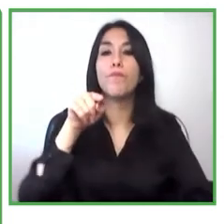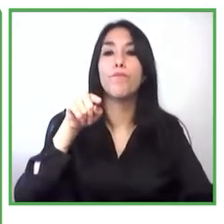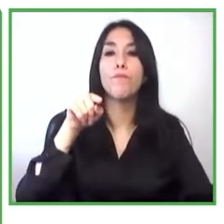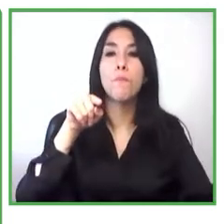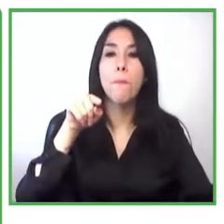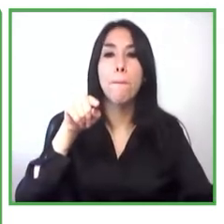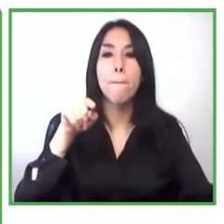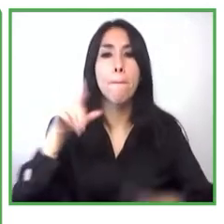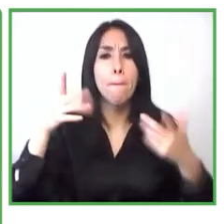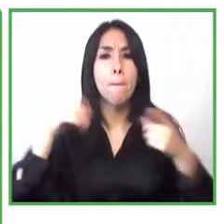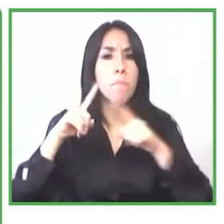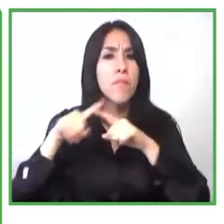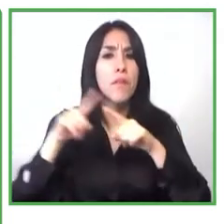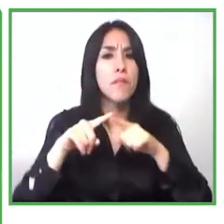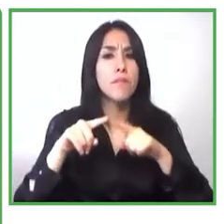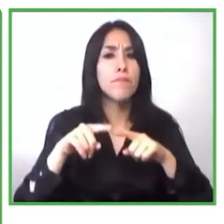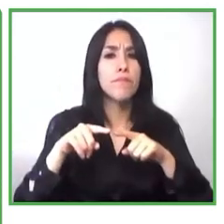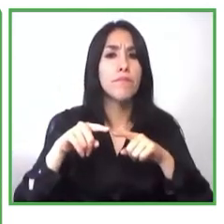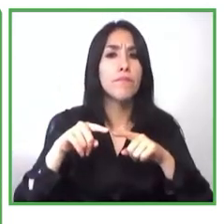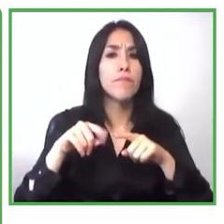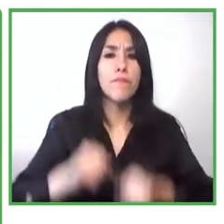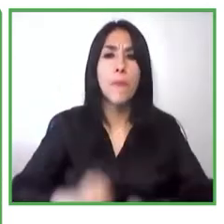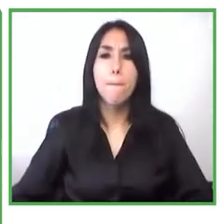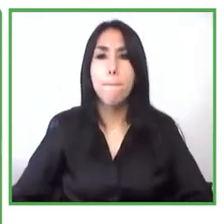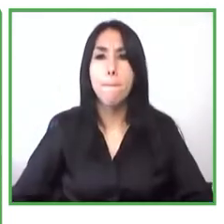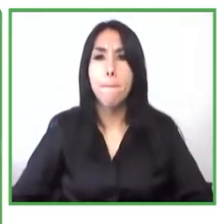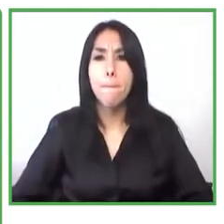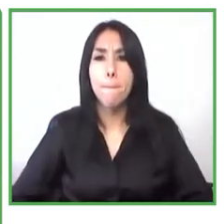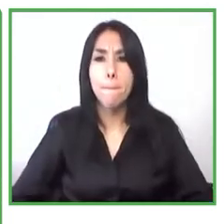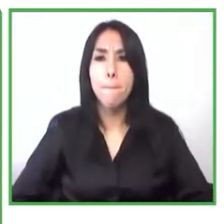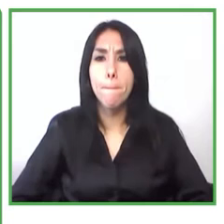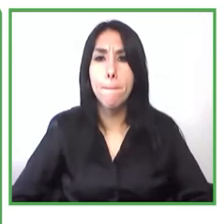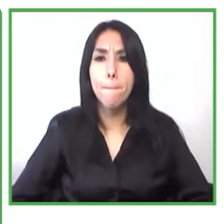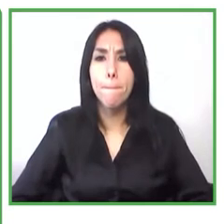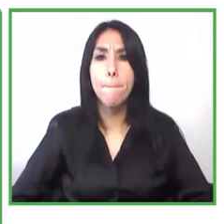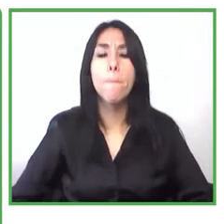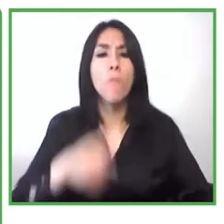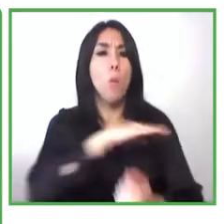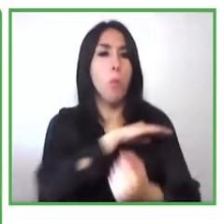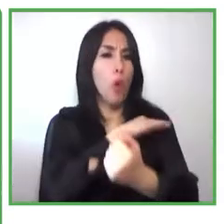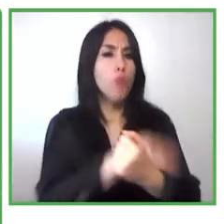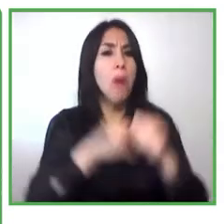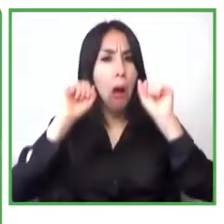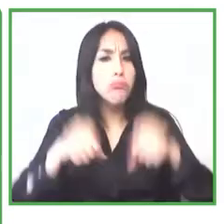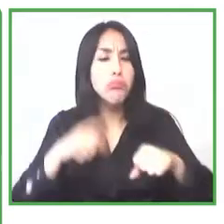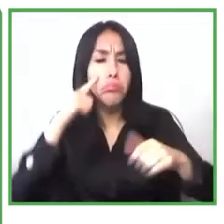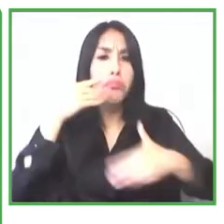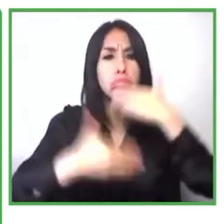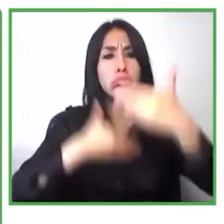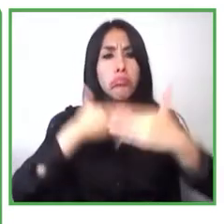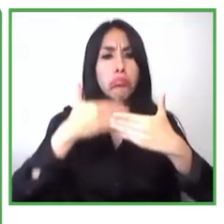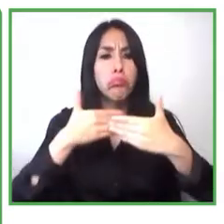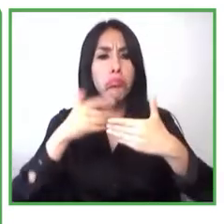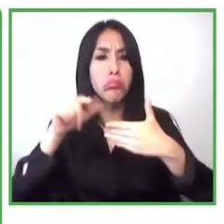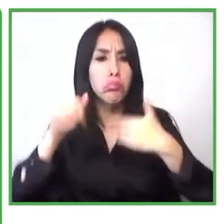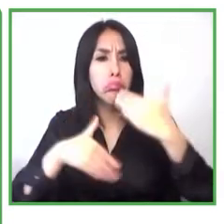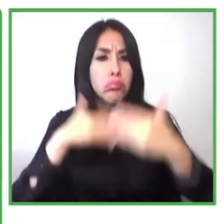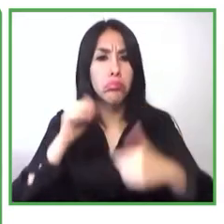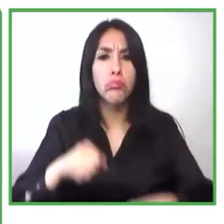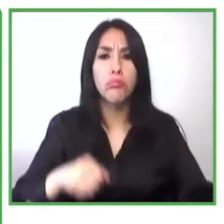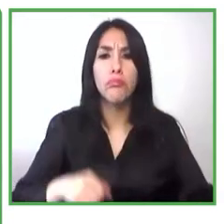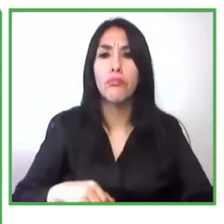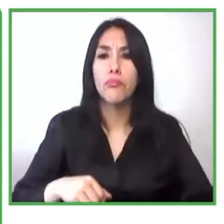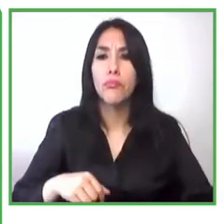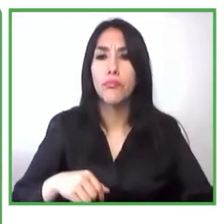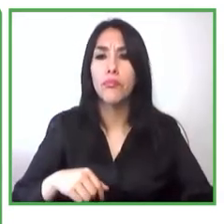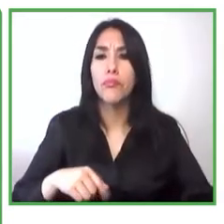un experimento que consistía por ejemplo en cómo vamos a incrementar las ventas en un X por ciento en los próximos tres meses se